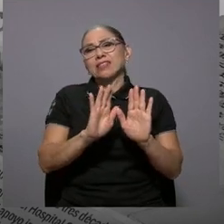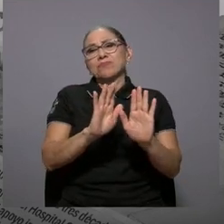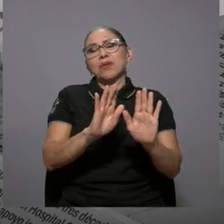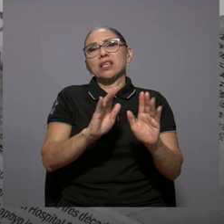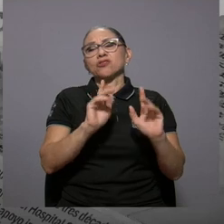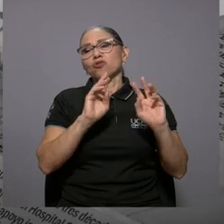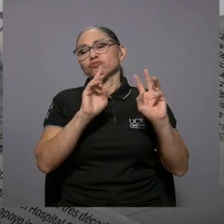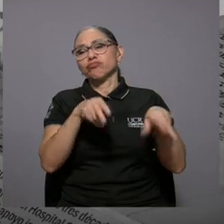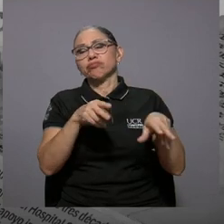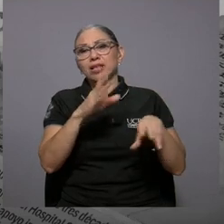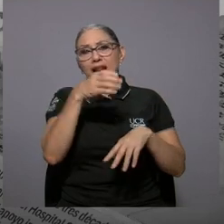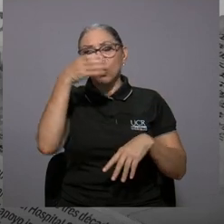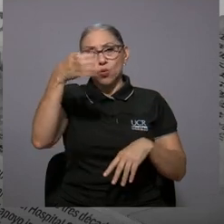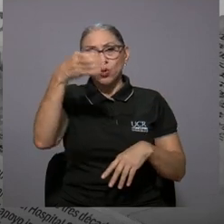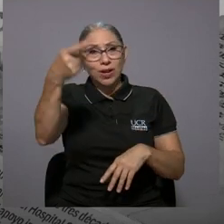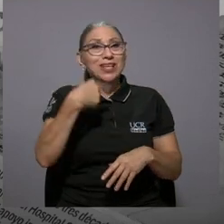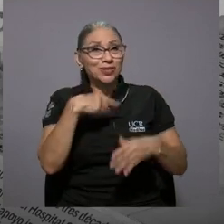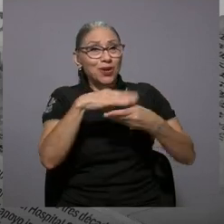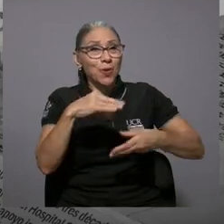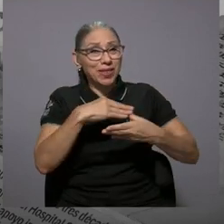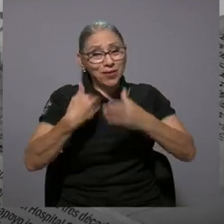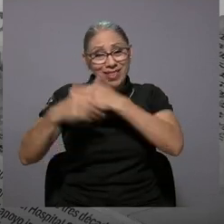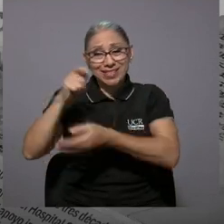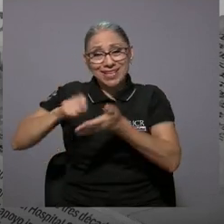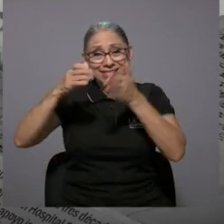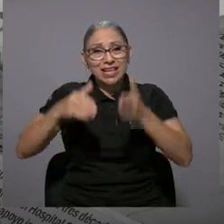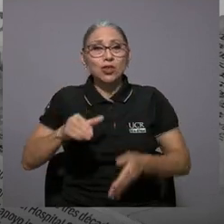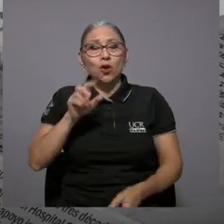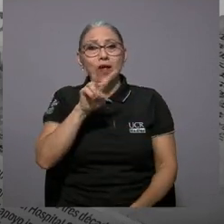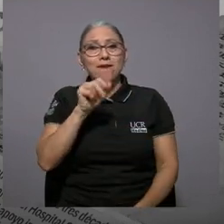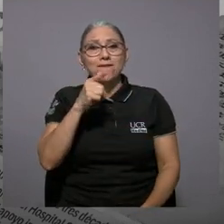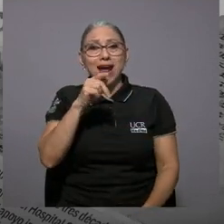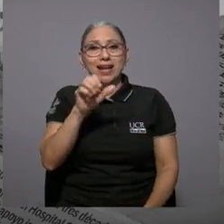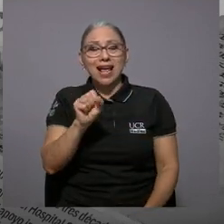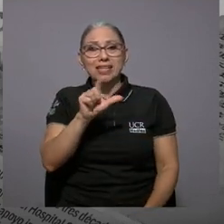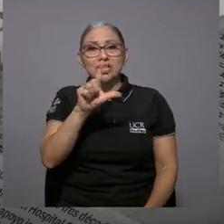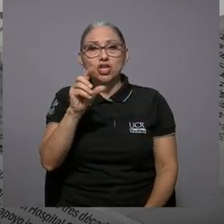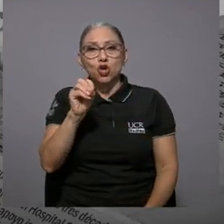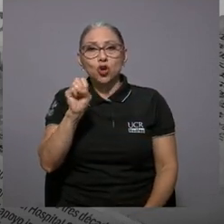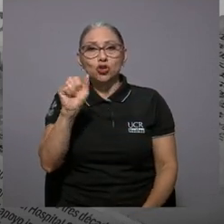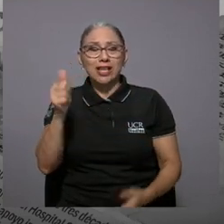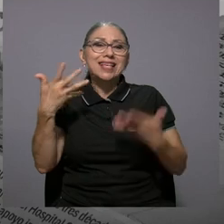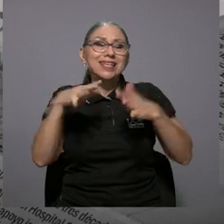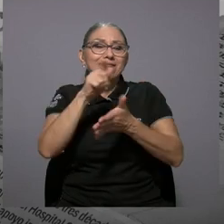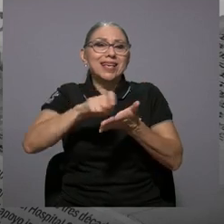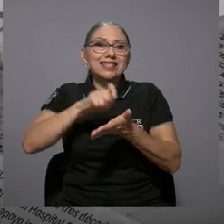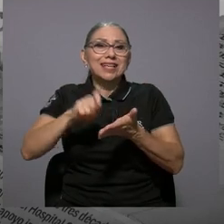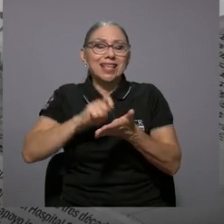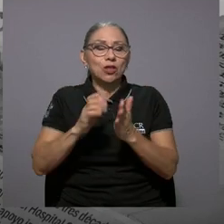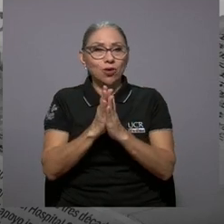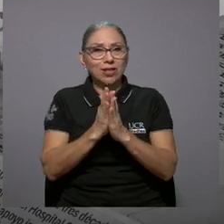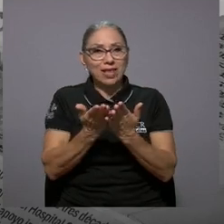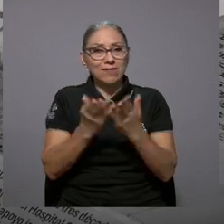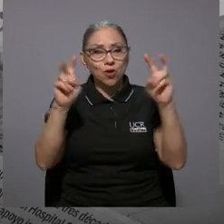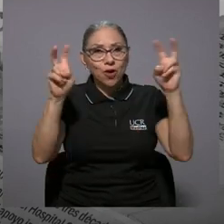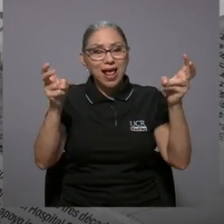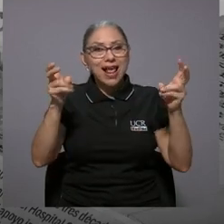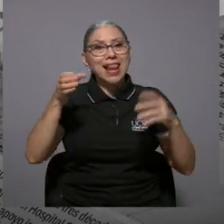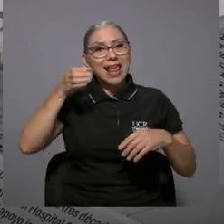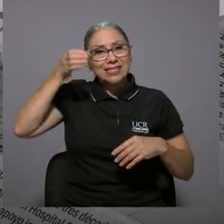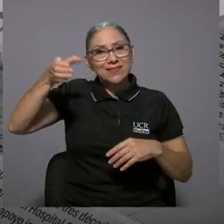desprecio de la cultura? Y esto se lo comento pensando en lo que también Vargas Llosa ya había sacado en su libro,